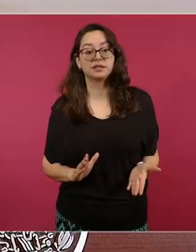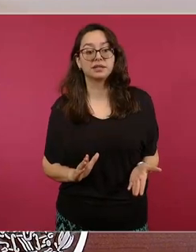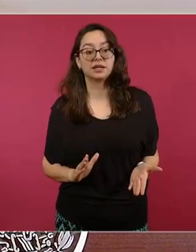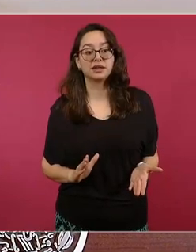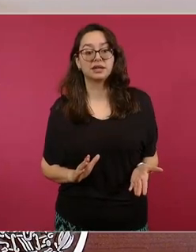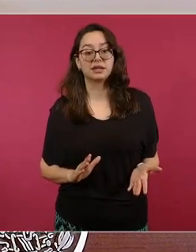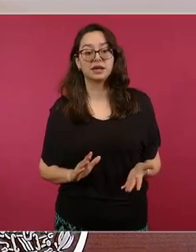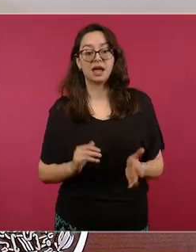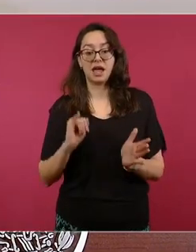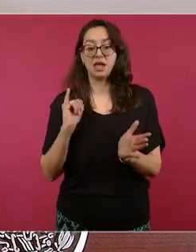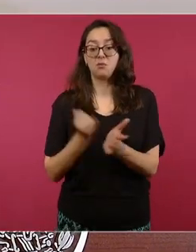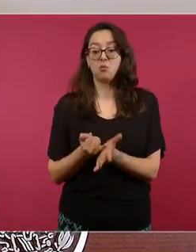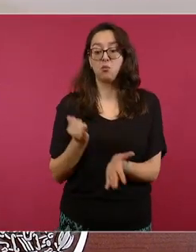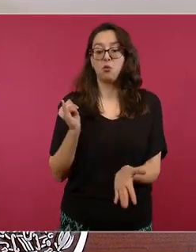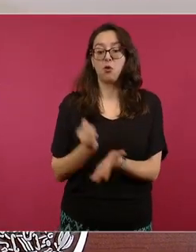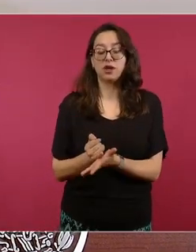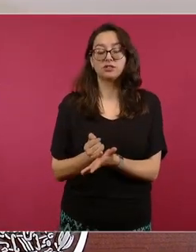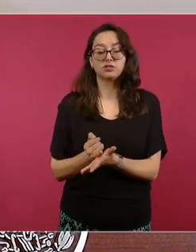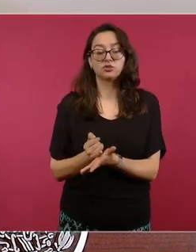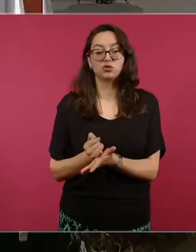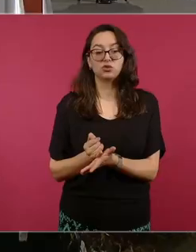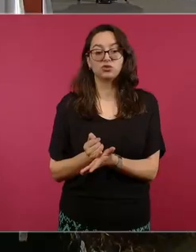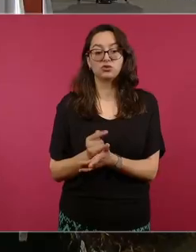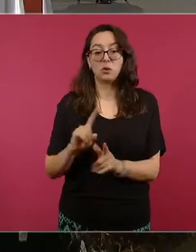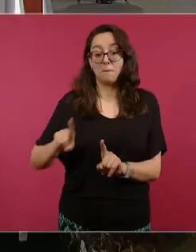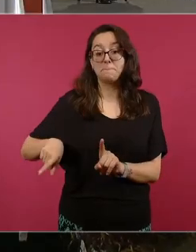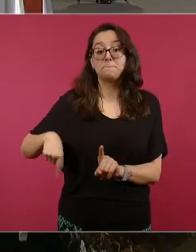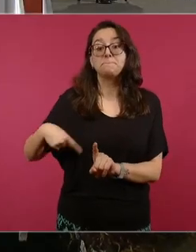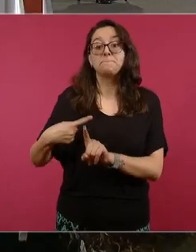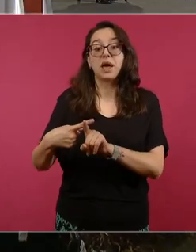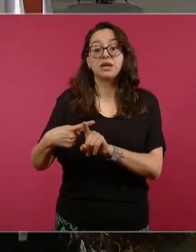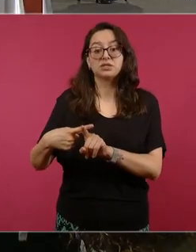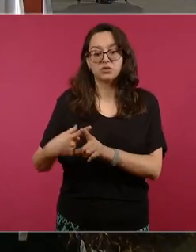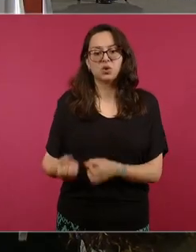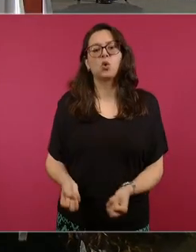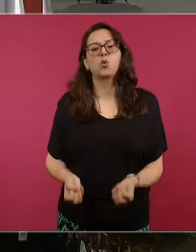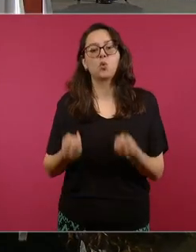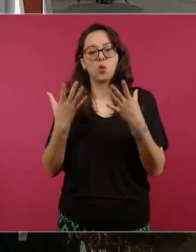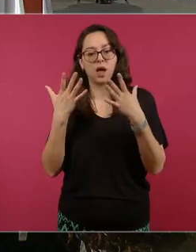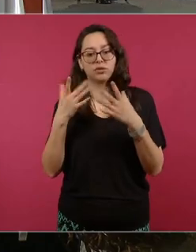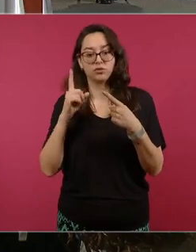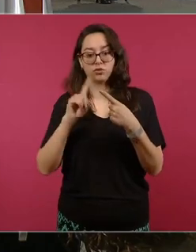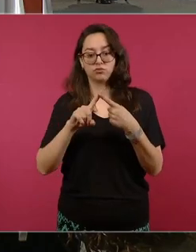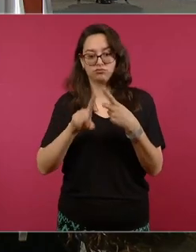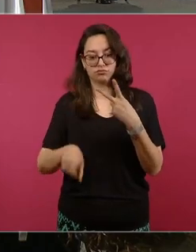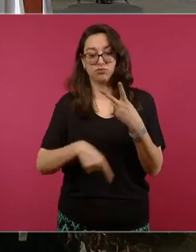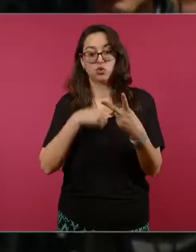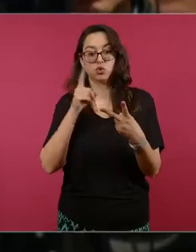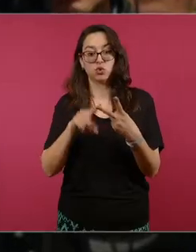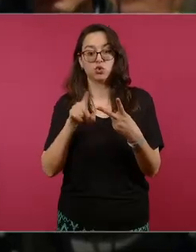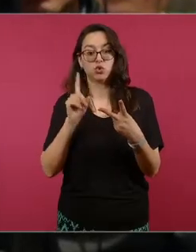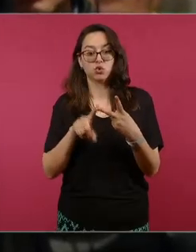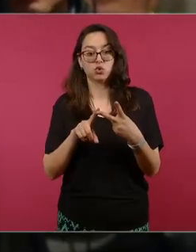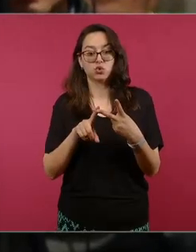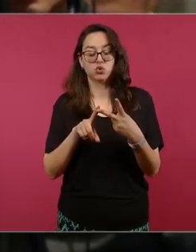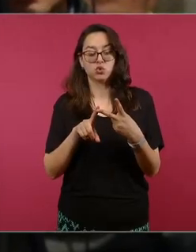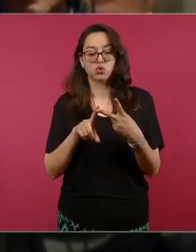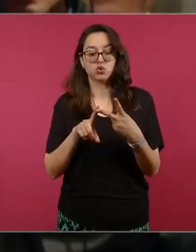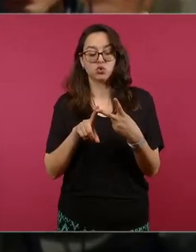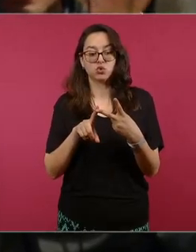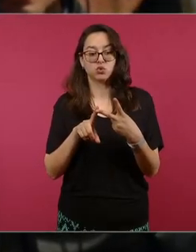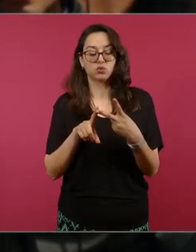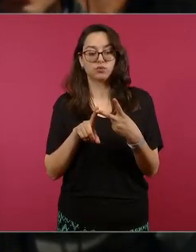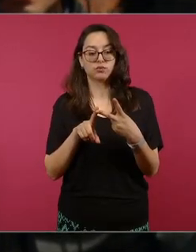al fisco salinas pliegos y sus empresas una y dos y de esta cantidad